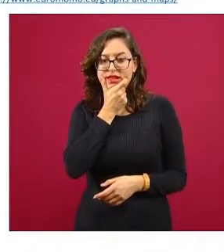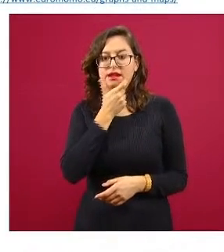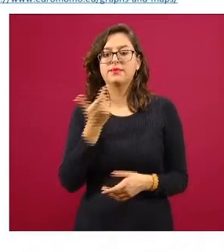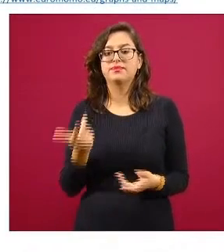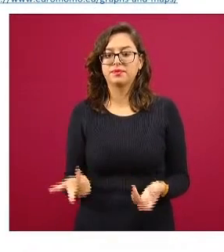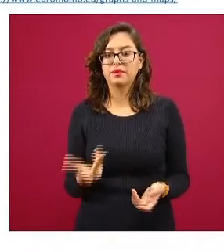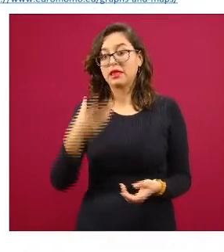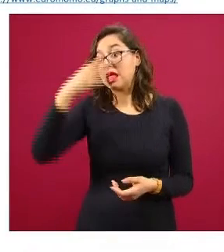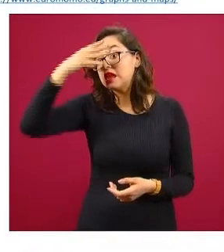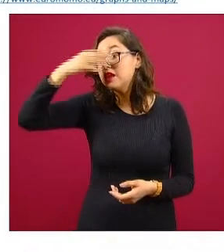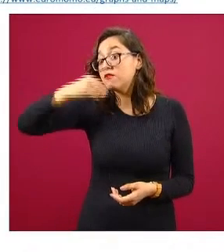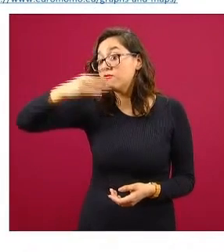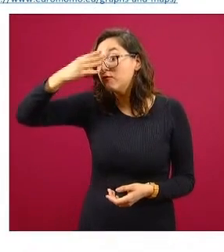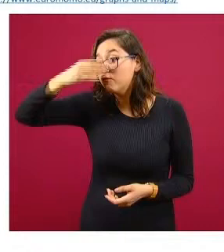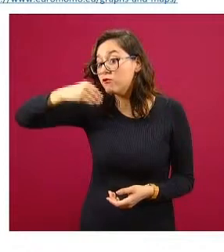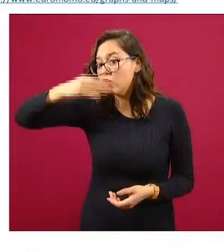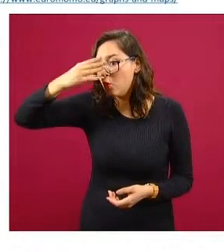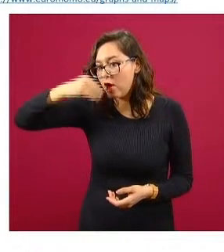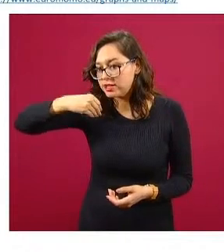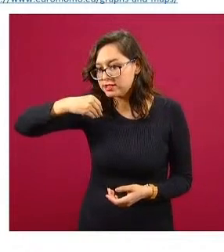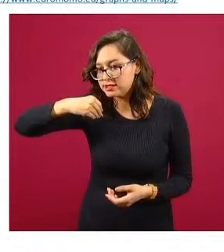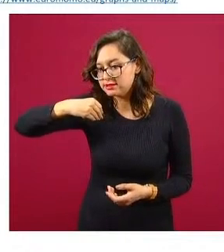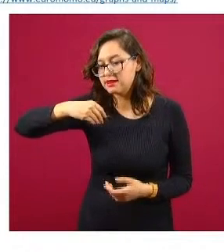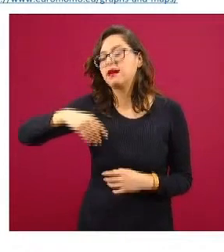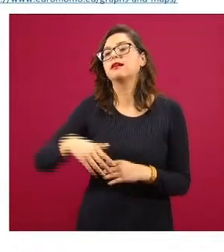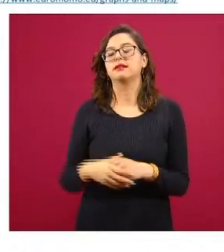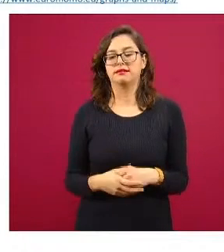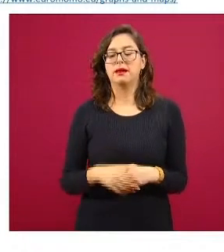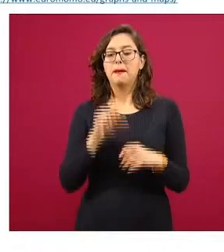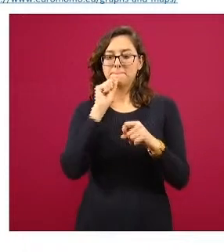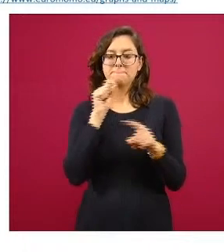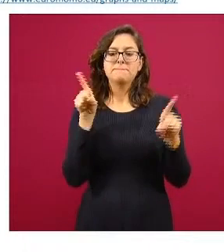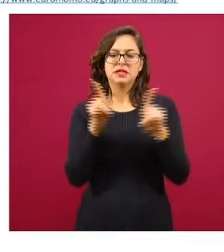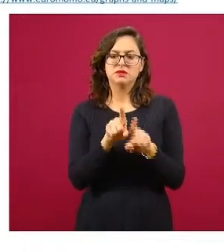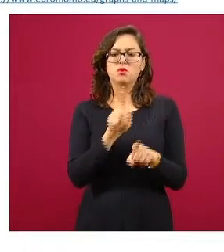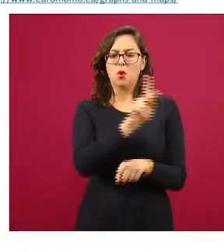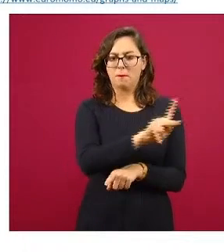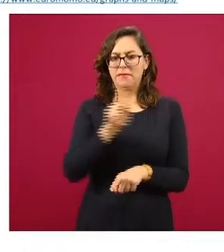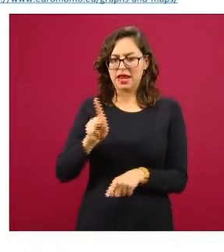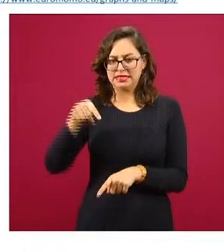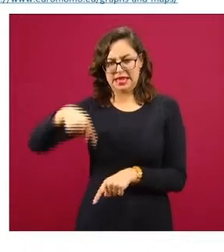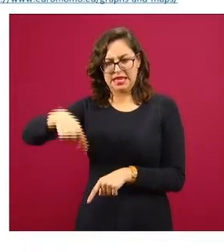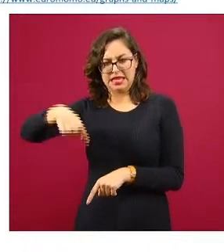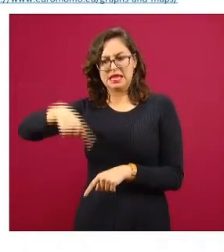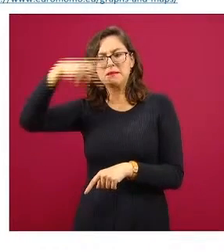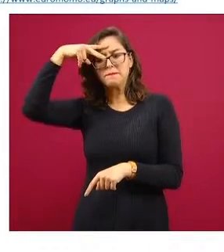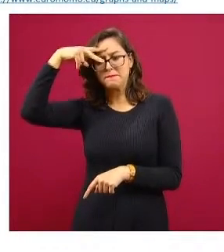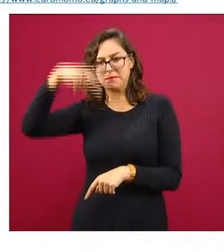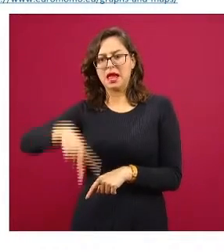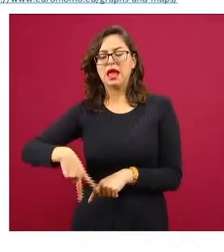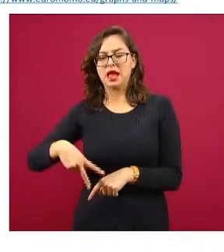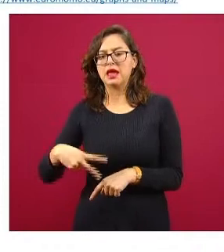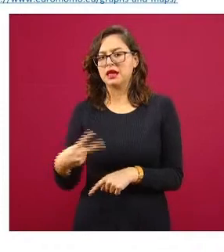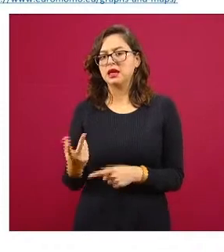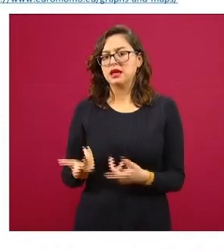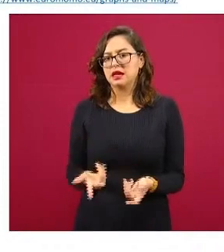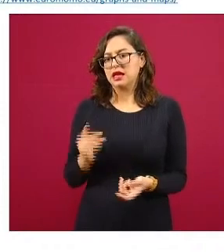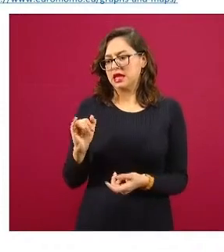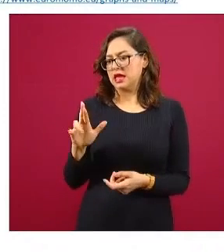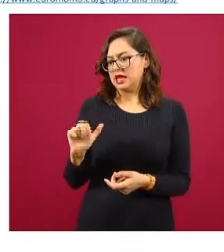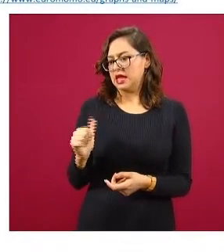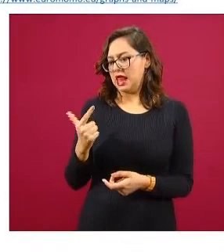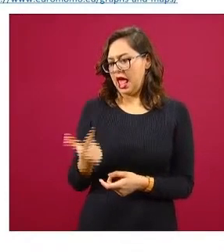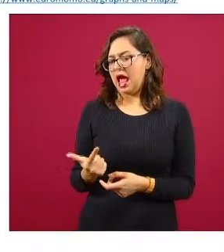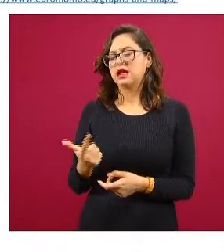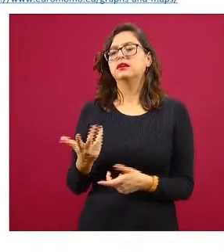de la influenza un modelo muy similar al que está implementado acá con las redes IRAG